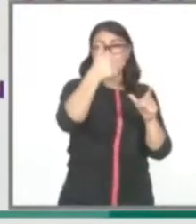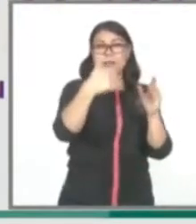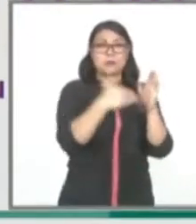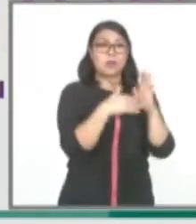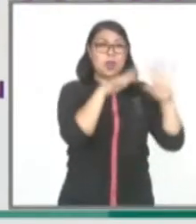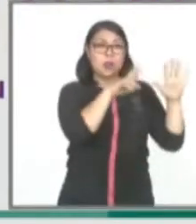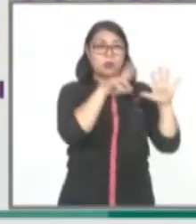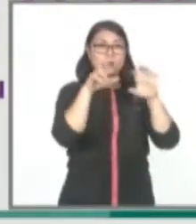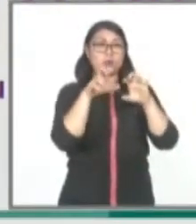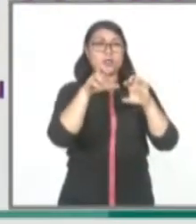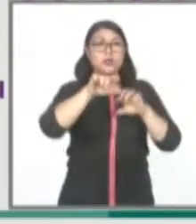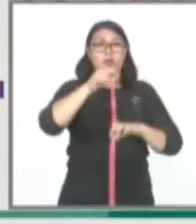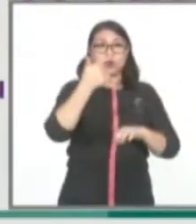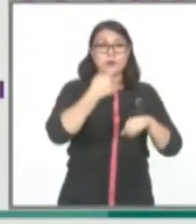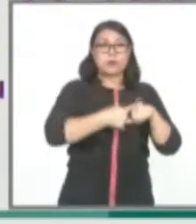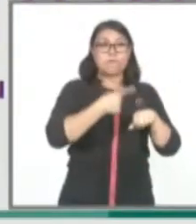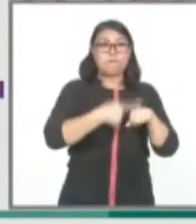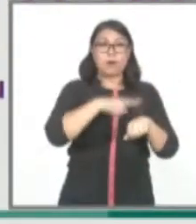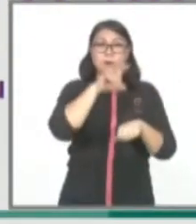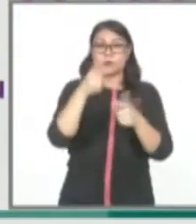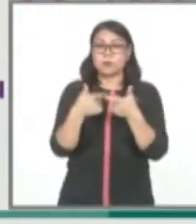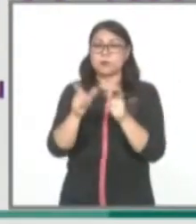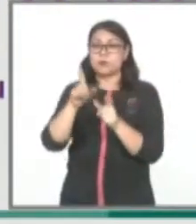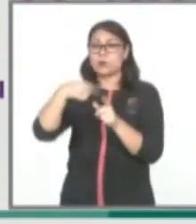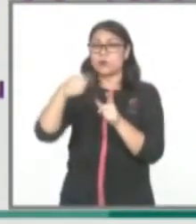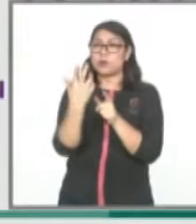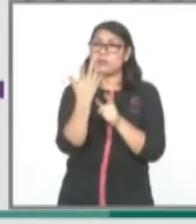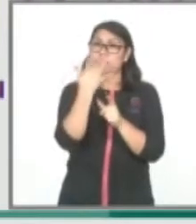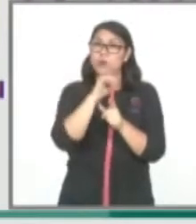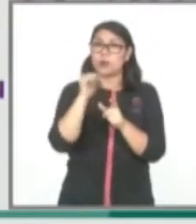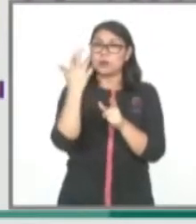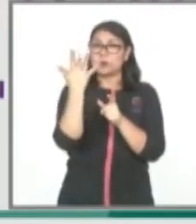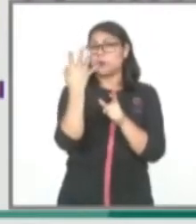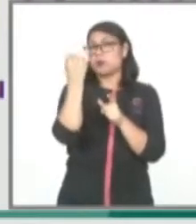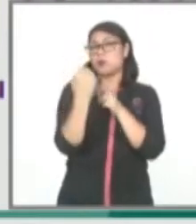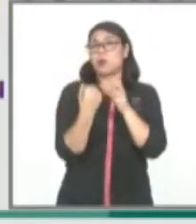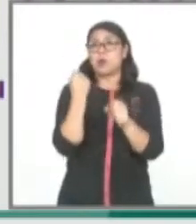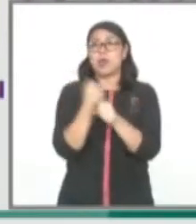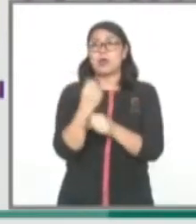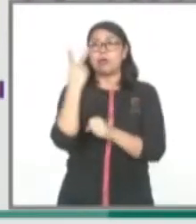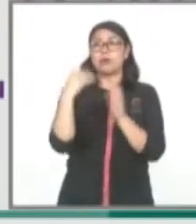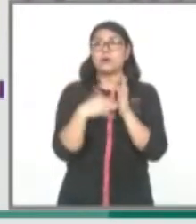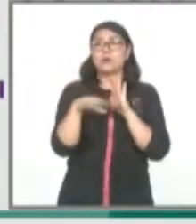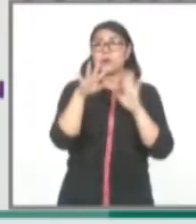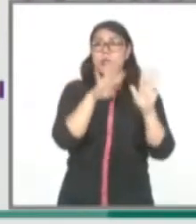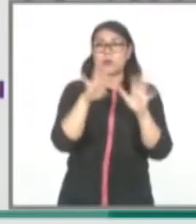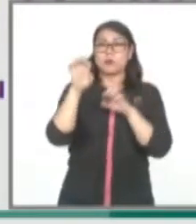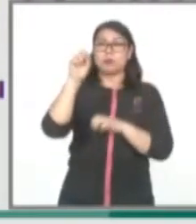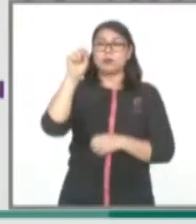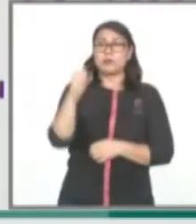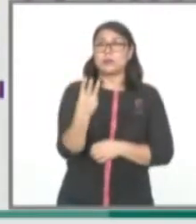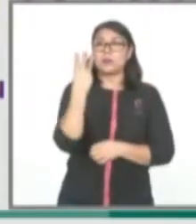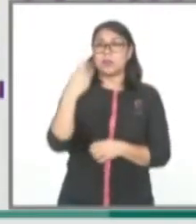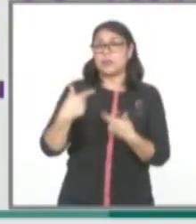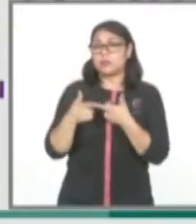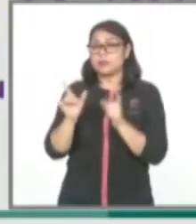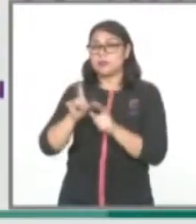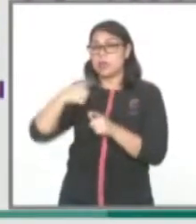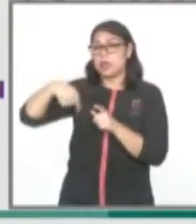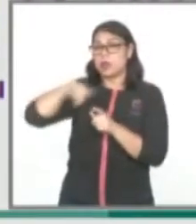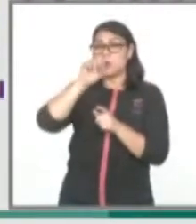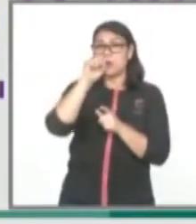.369 casos, de los cuales 6.640 han sido negativos, 749 son